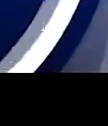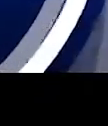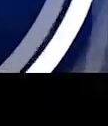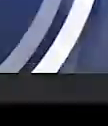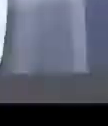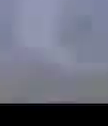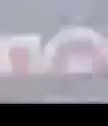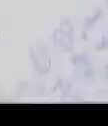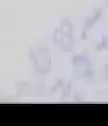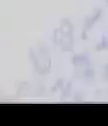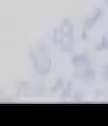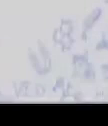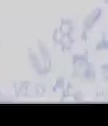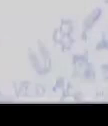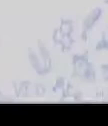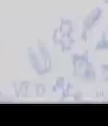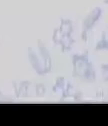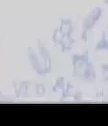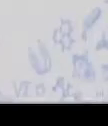Music